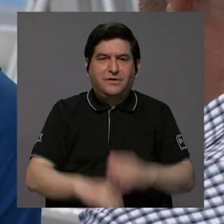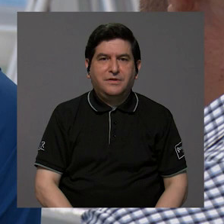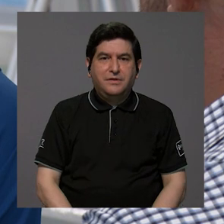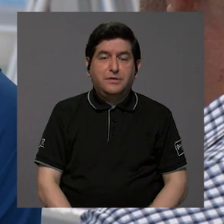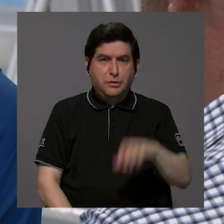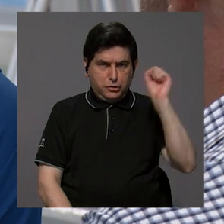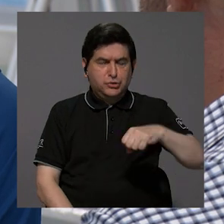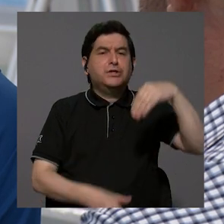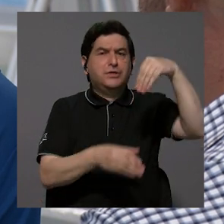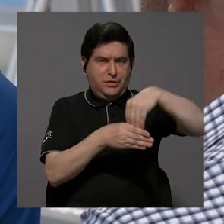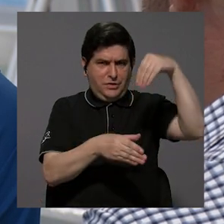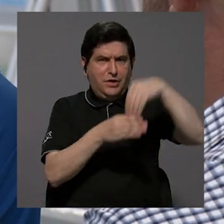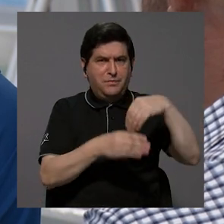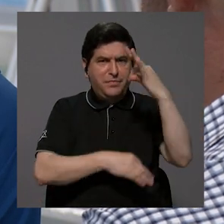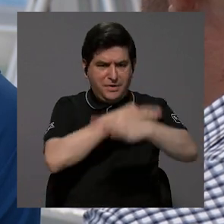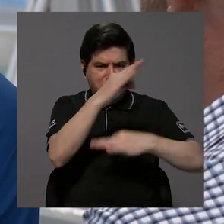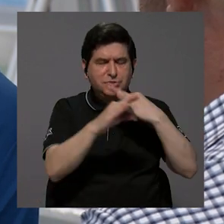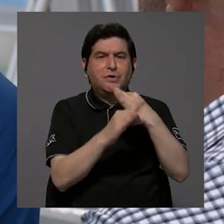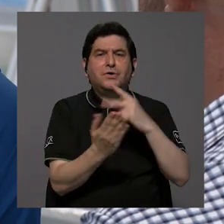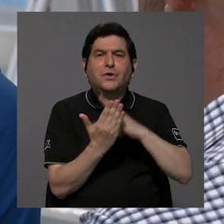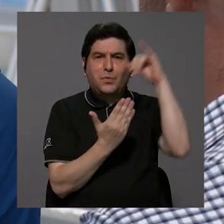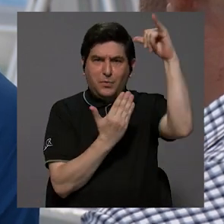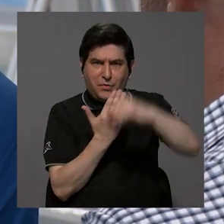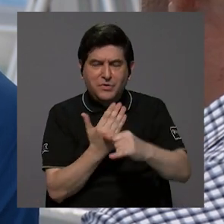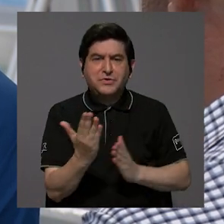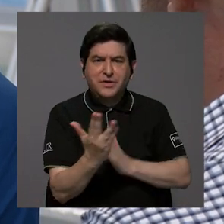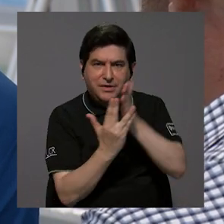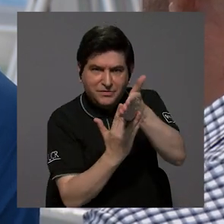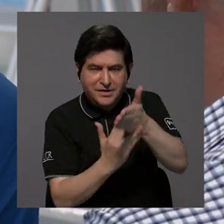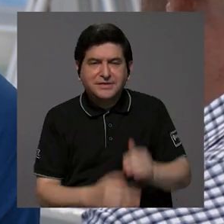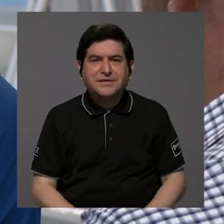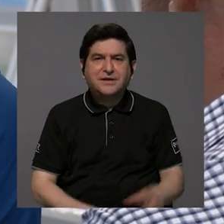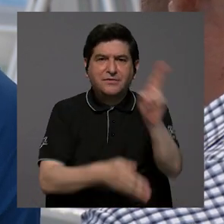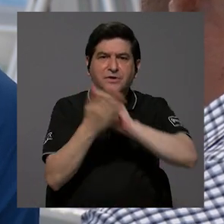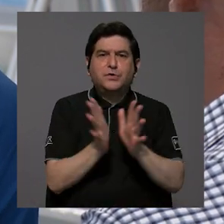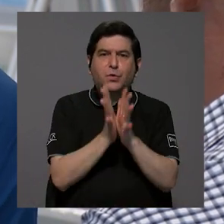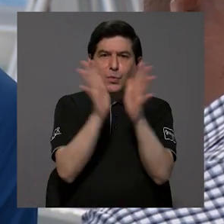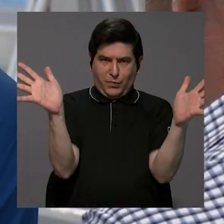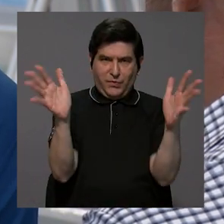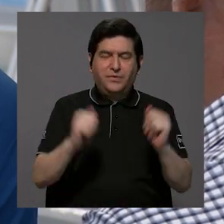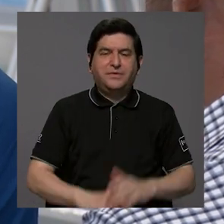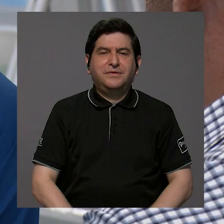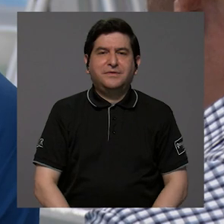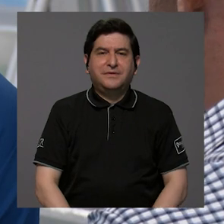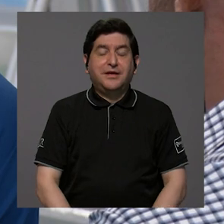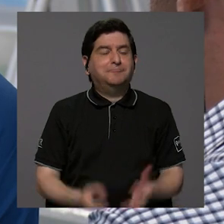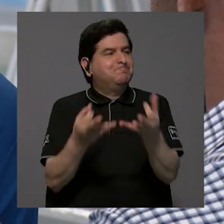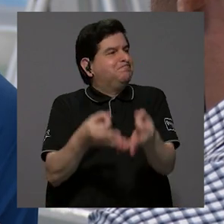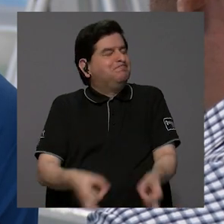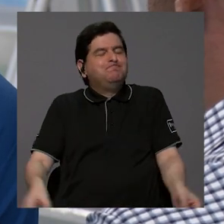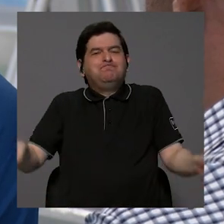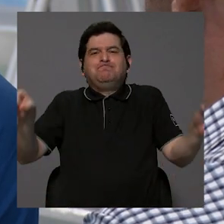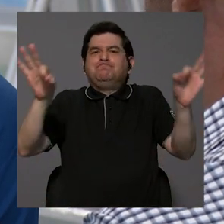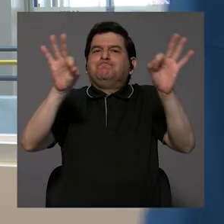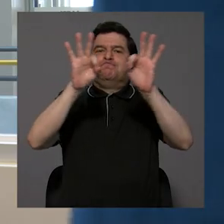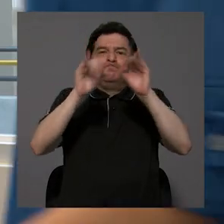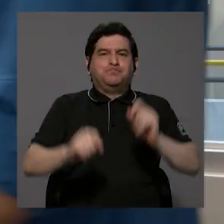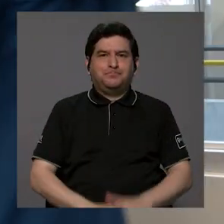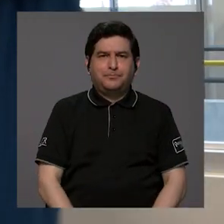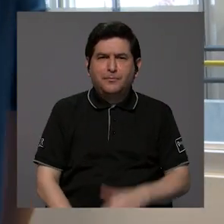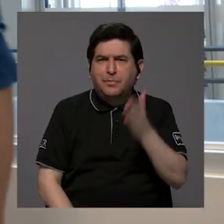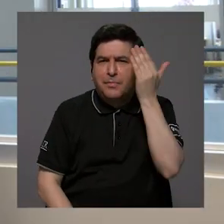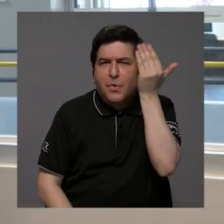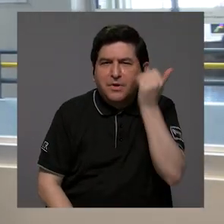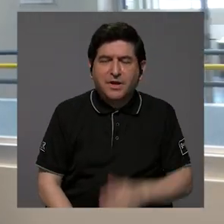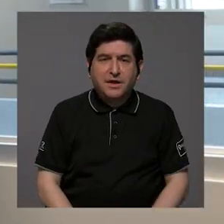la inversión en este tipo de proyectos a través de las universidades públicas es vital, es importantísima, porque